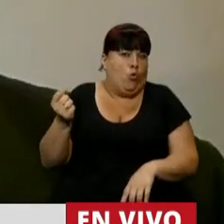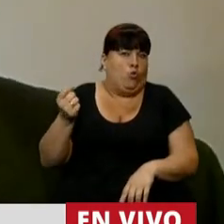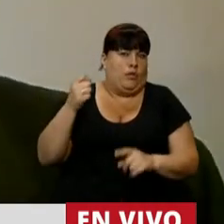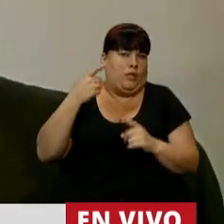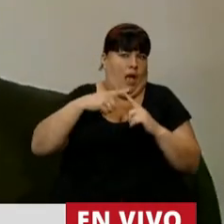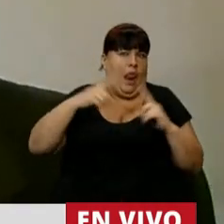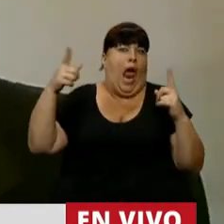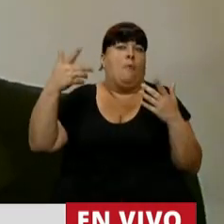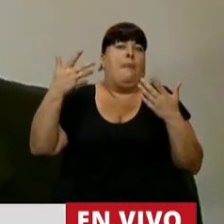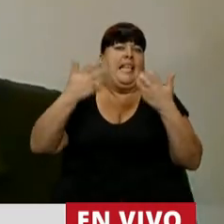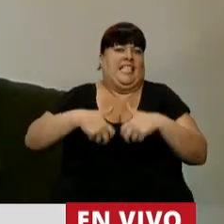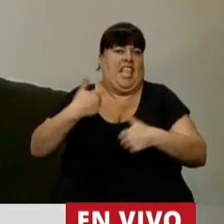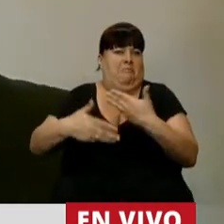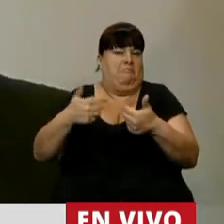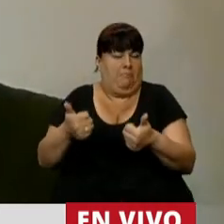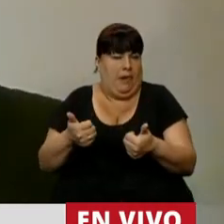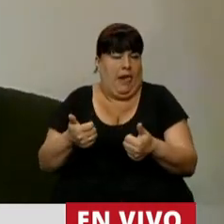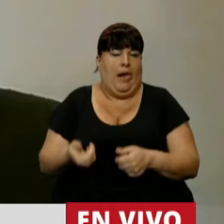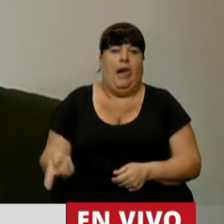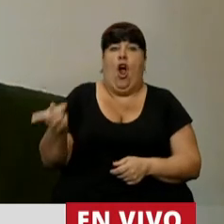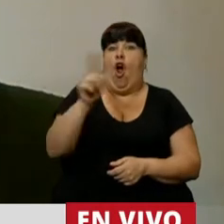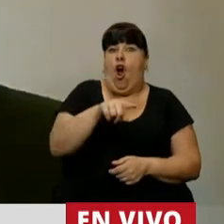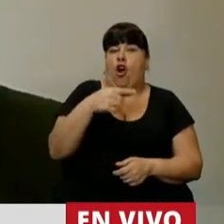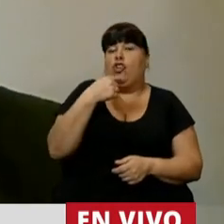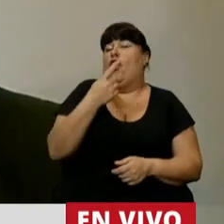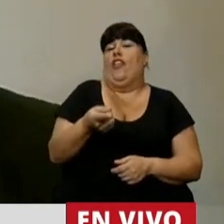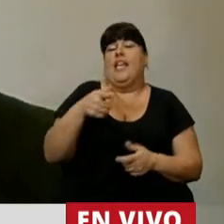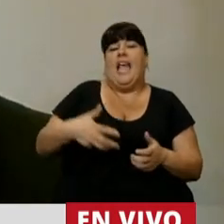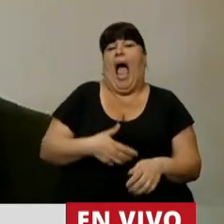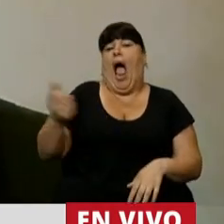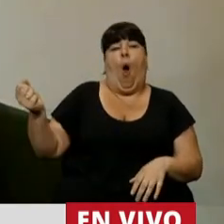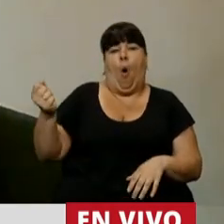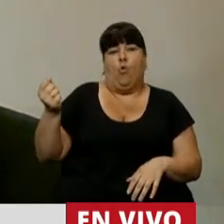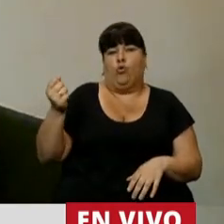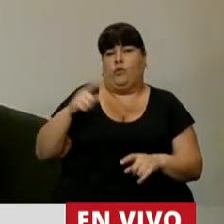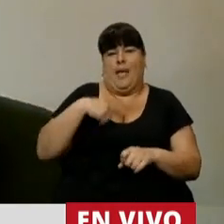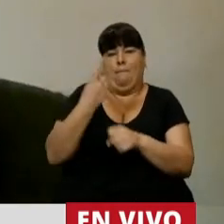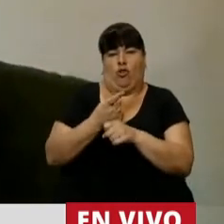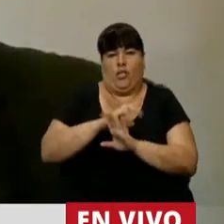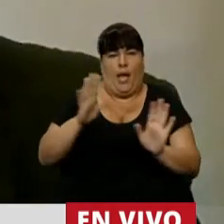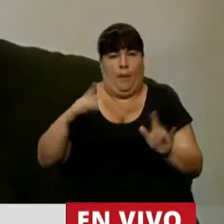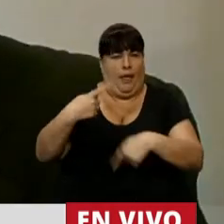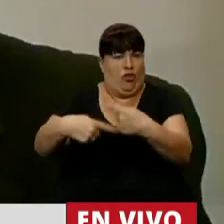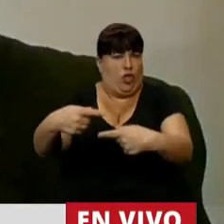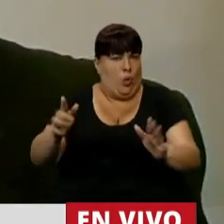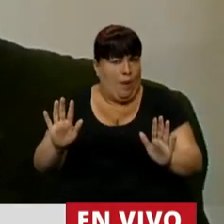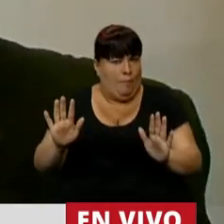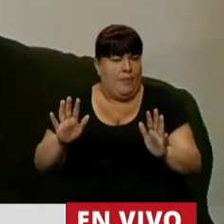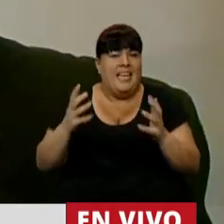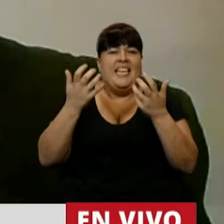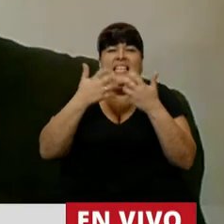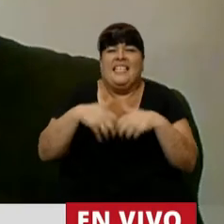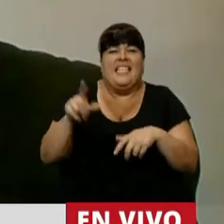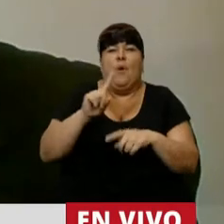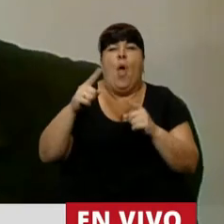sustentable el sistema para otros este ajuste lo va a ser insustentable el sistema no